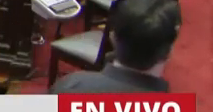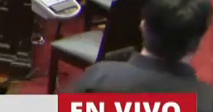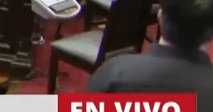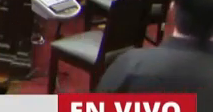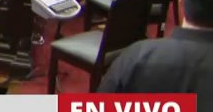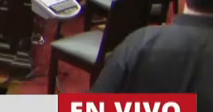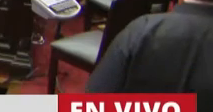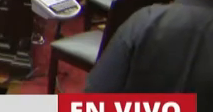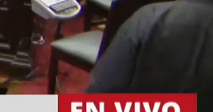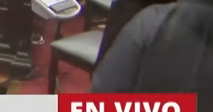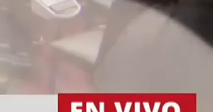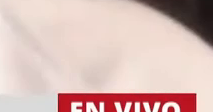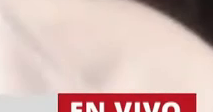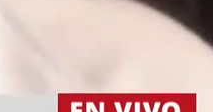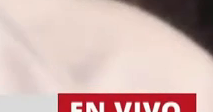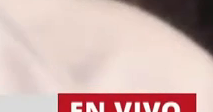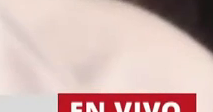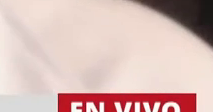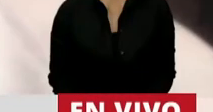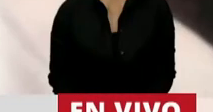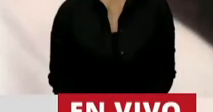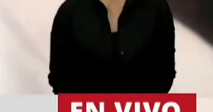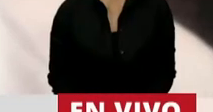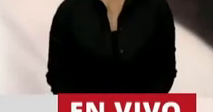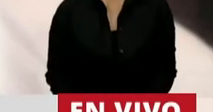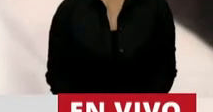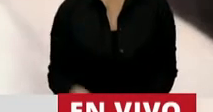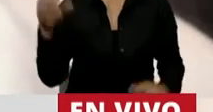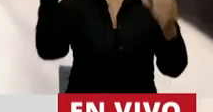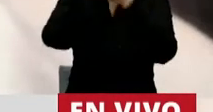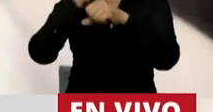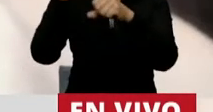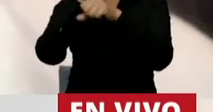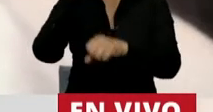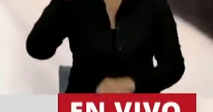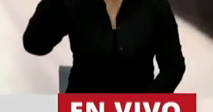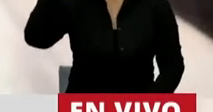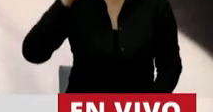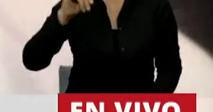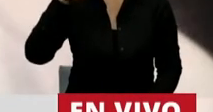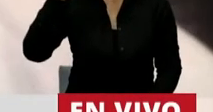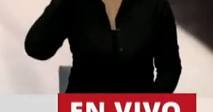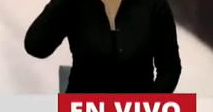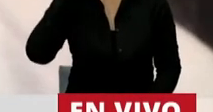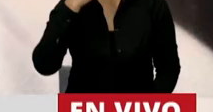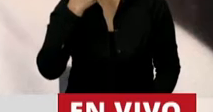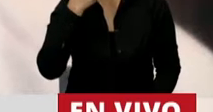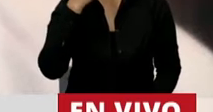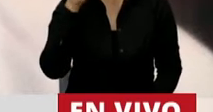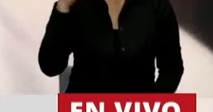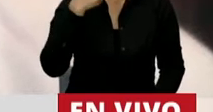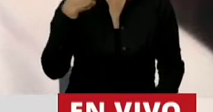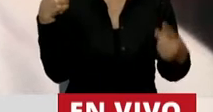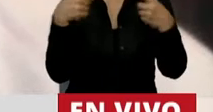Ministro de Producción e Industria de la provincia de Neuquén, el ingeniero López Raji, objetando la